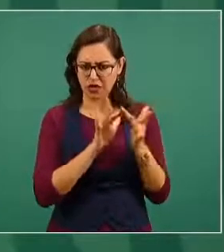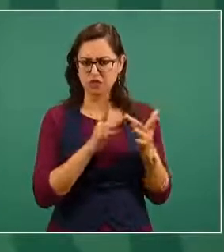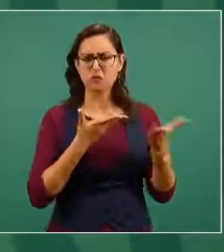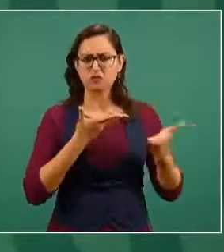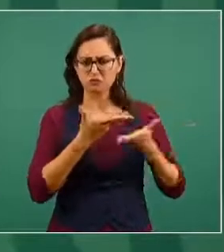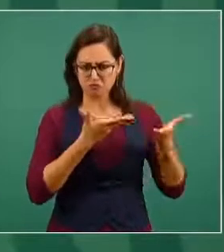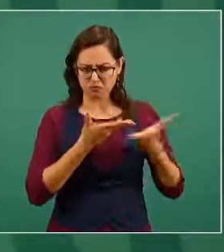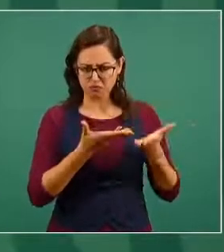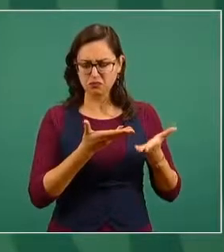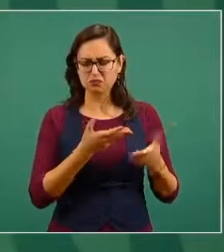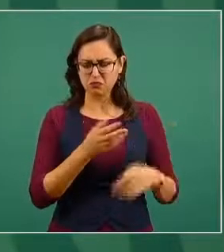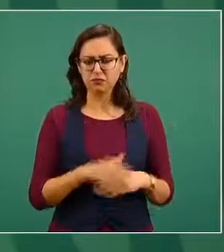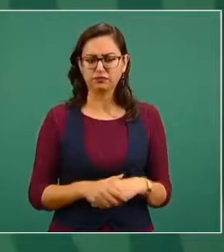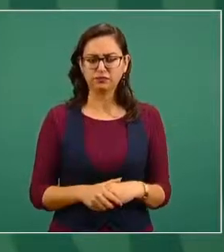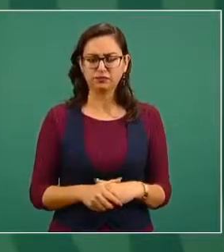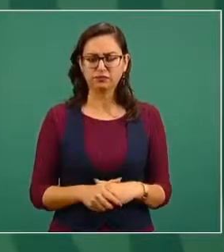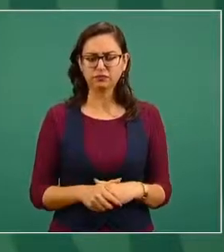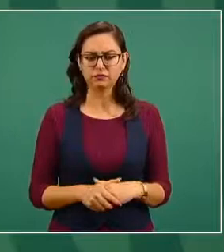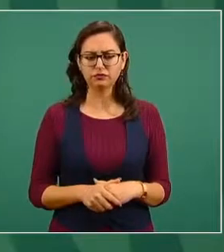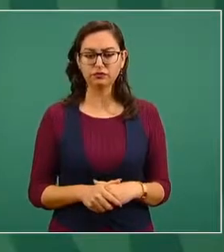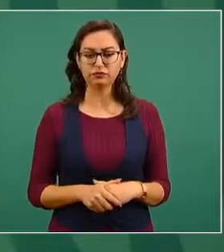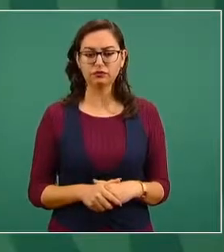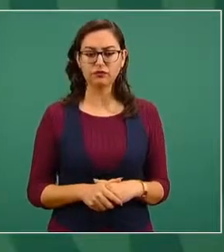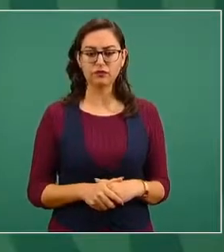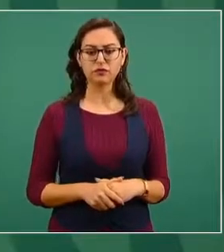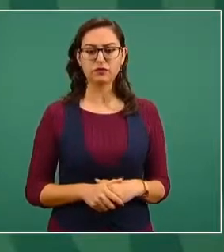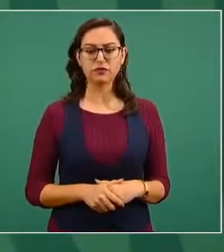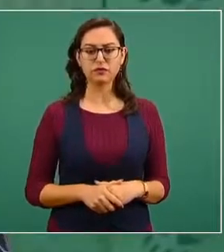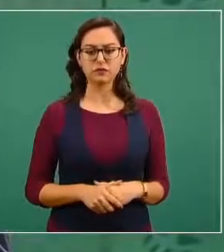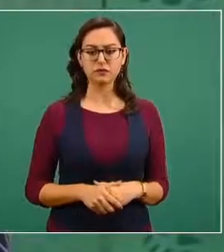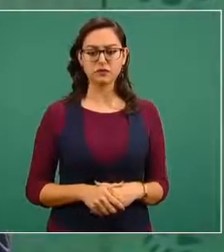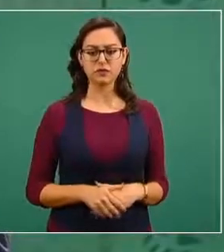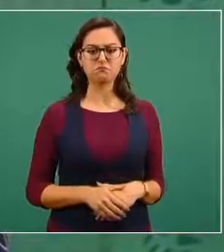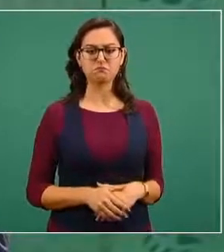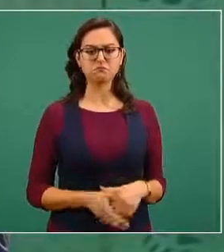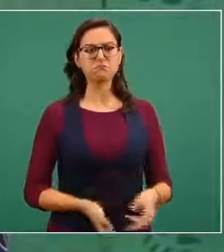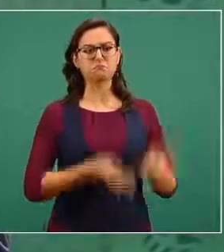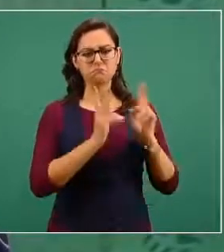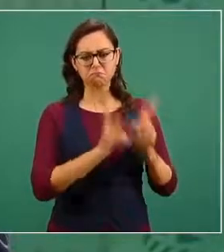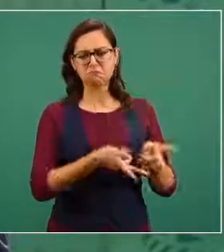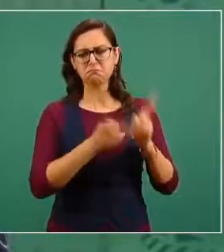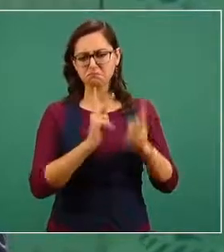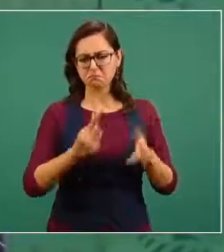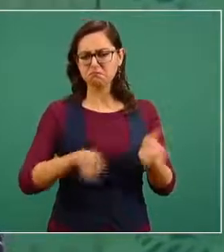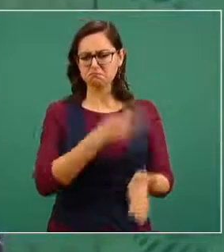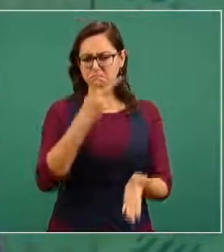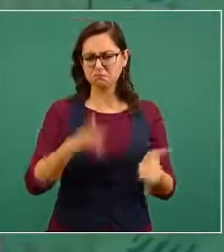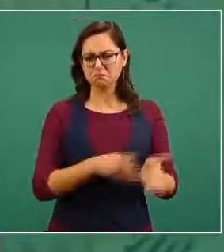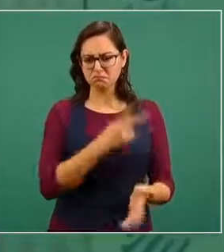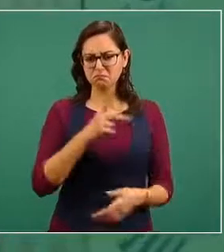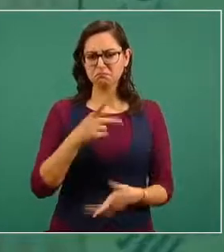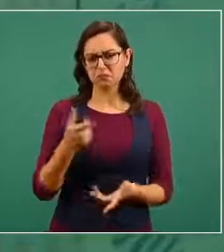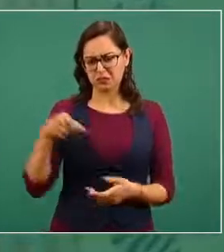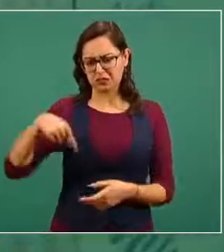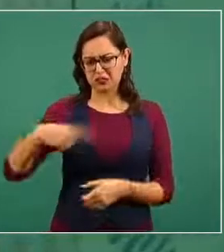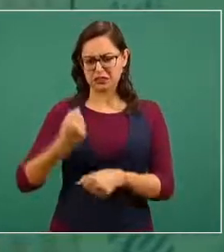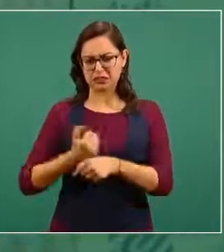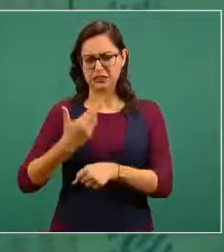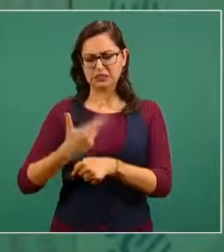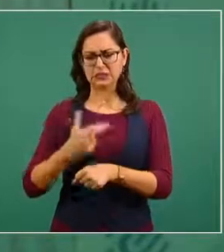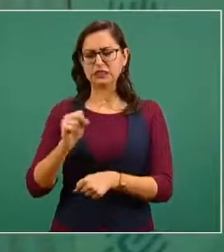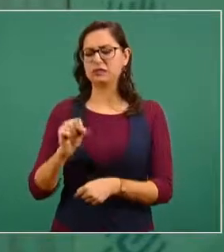Biden han habido conversaciones ya con el secretario de relaciones exteriores